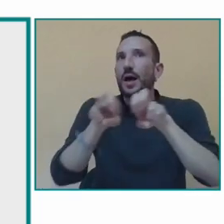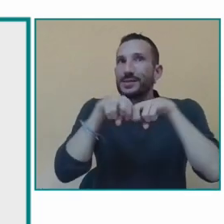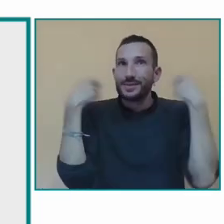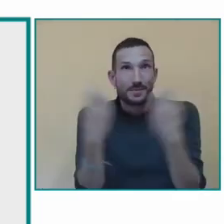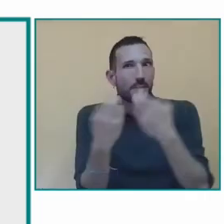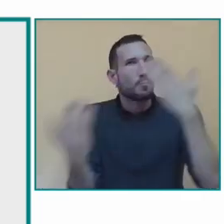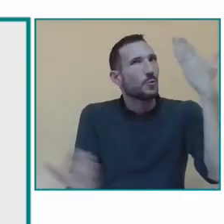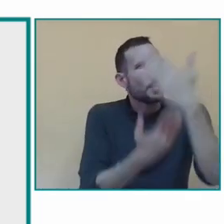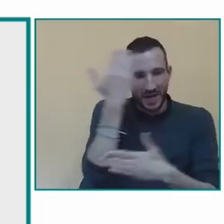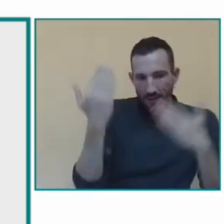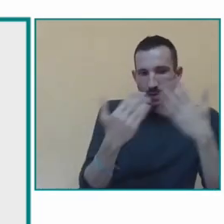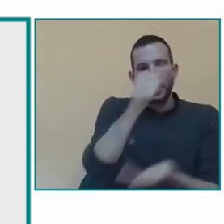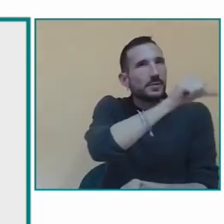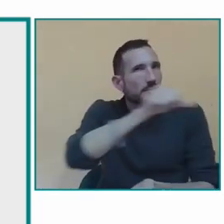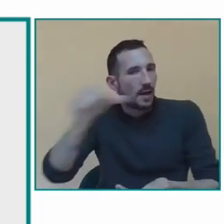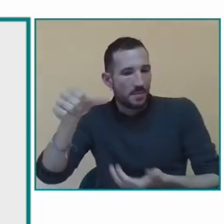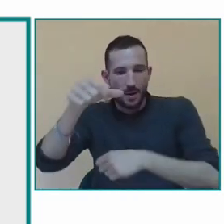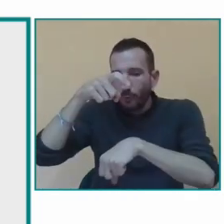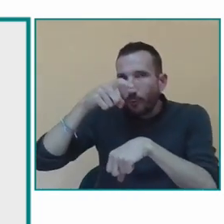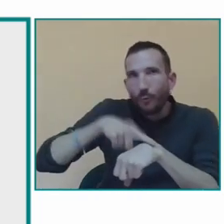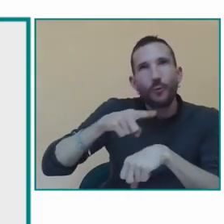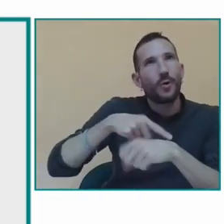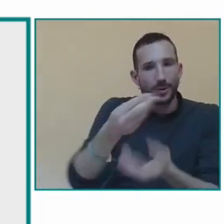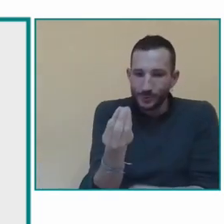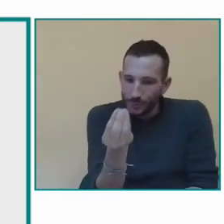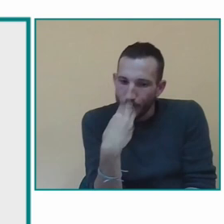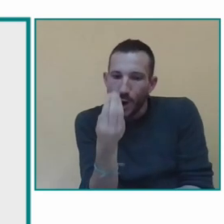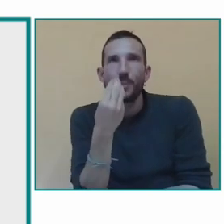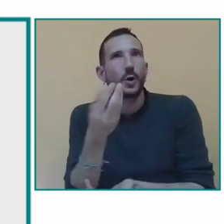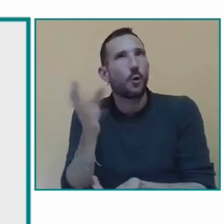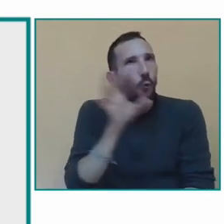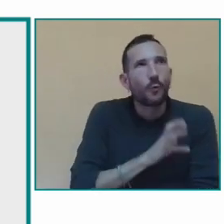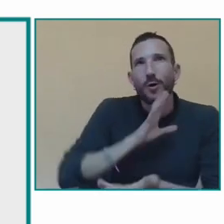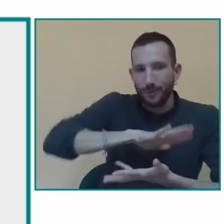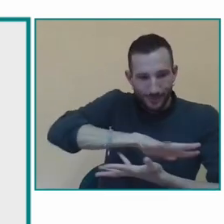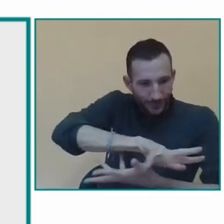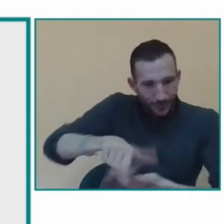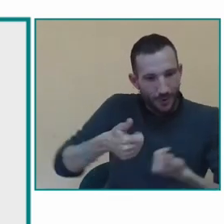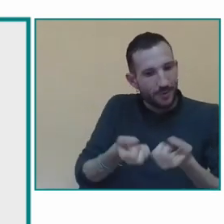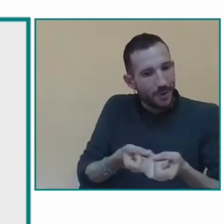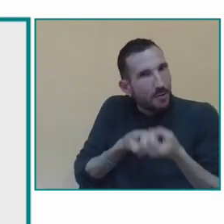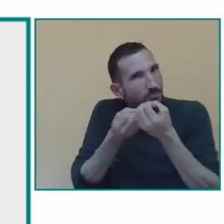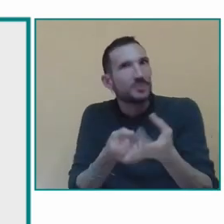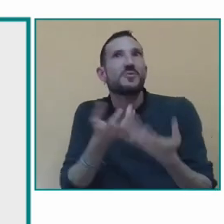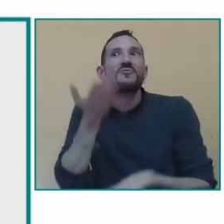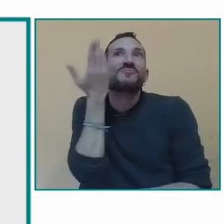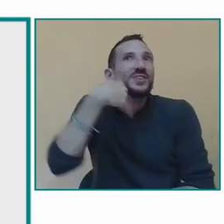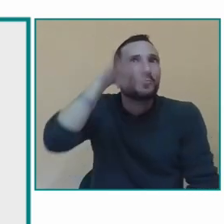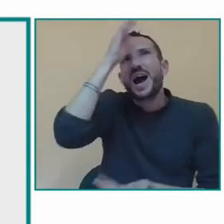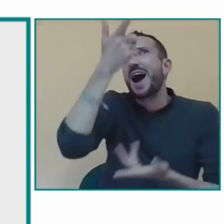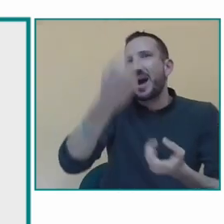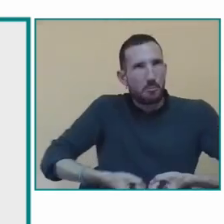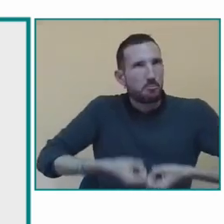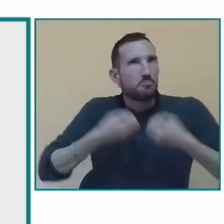y todo lo que sea necesario en el día a día para que puedan participar a lo largo de toda la jornada en momentos de asamblea en momentos de patio